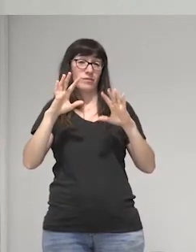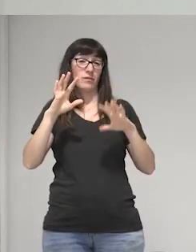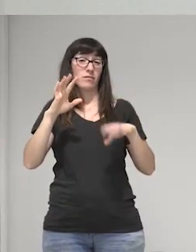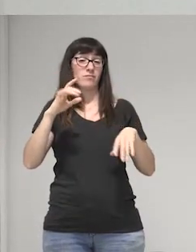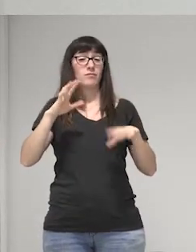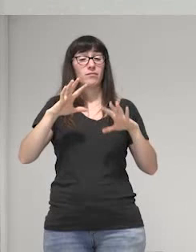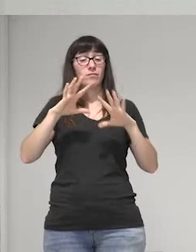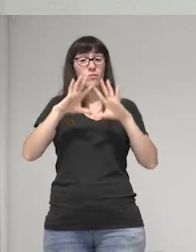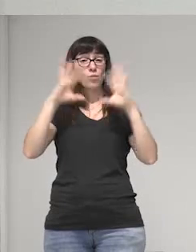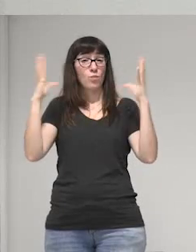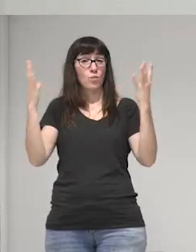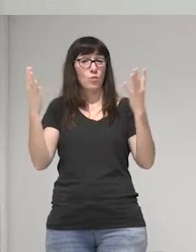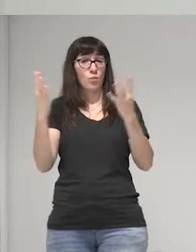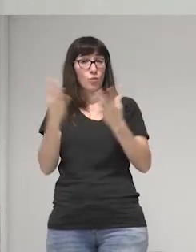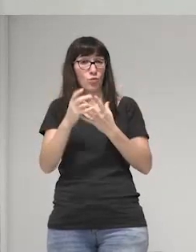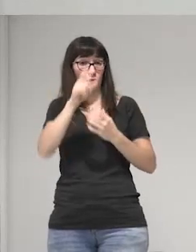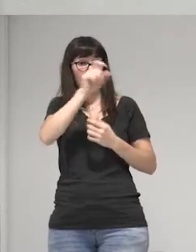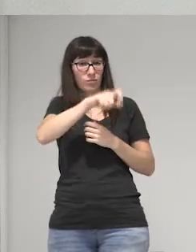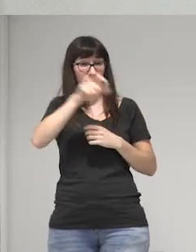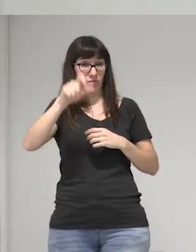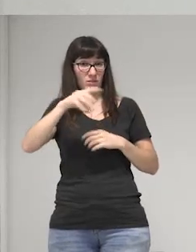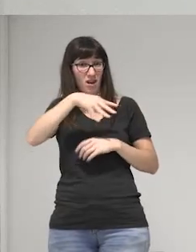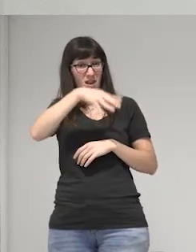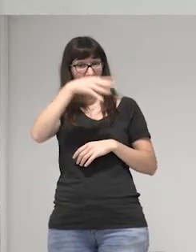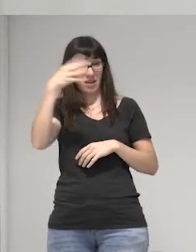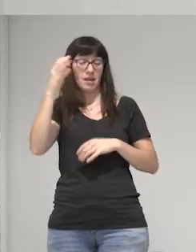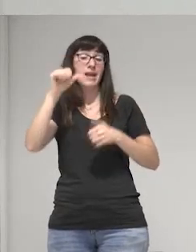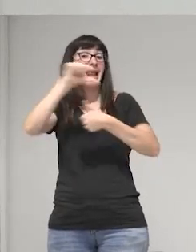la persona LGBTI viva en Latinoamérica